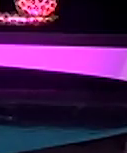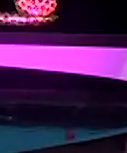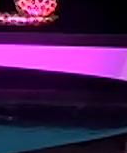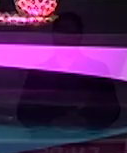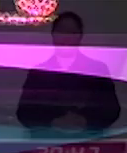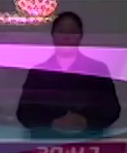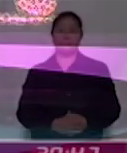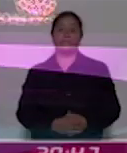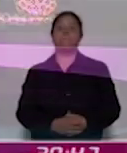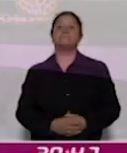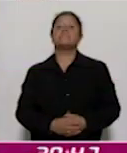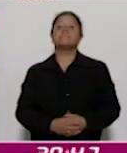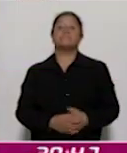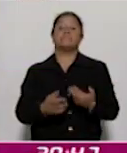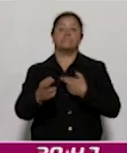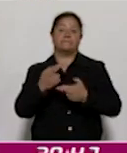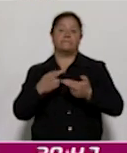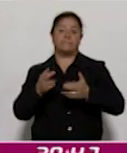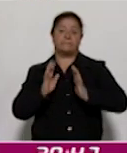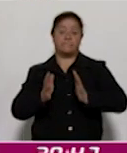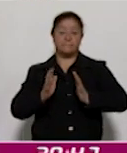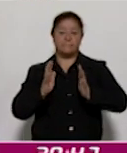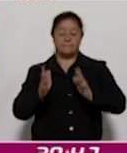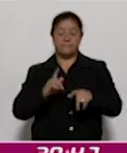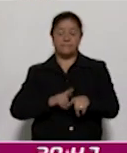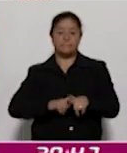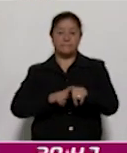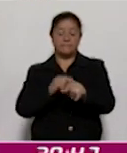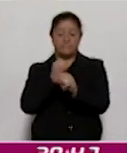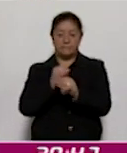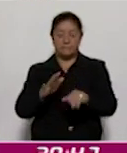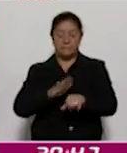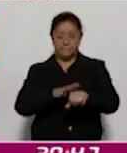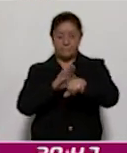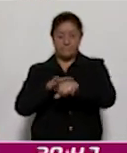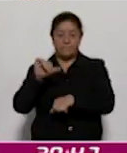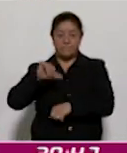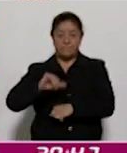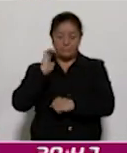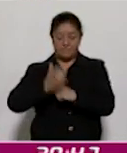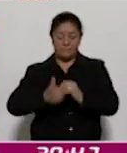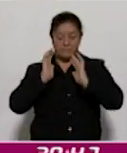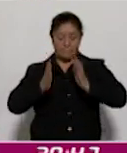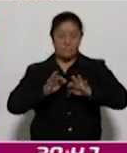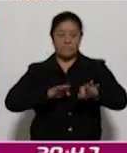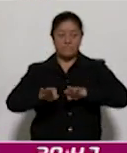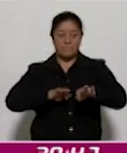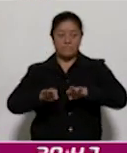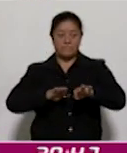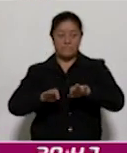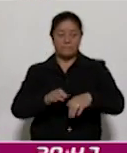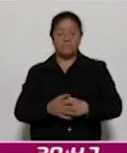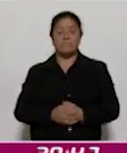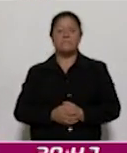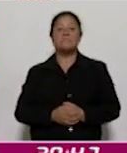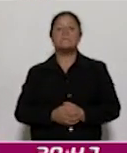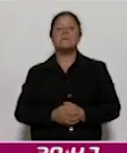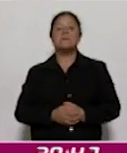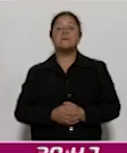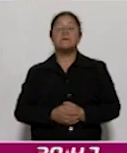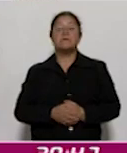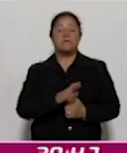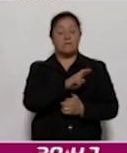Estamos de regreso y seguimos con más información. El día de hoy culminaron los trabajos de la sexta edición de la Red Nacional